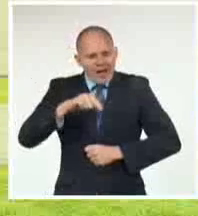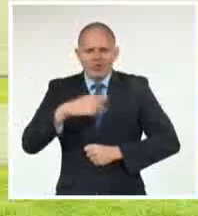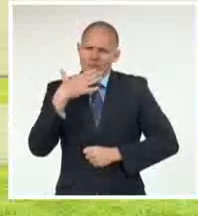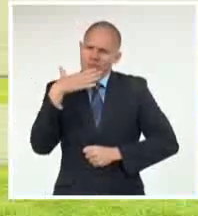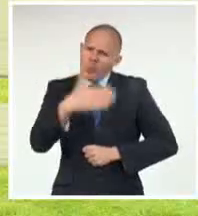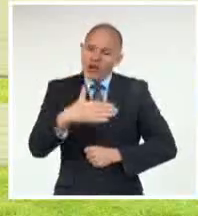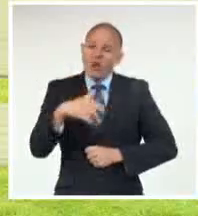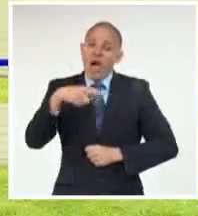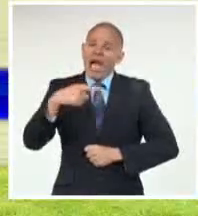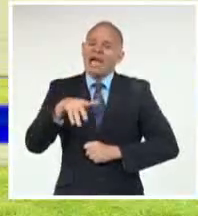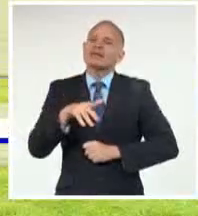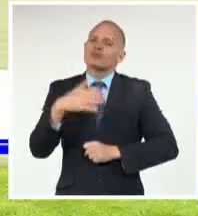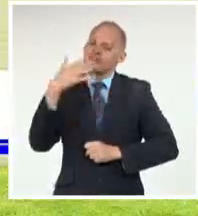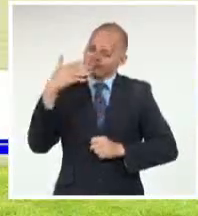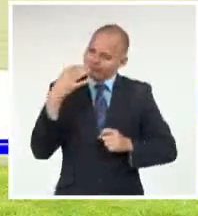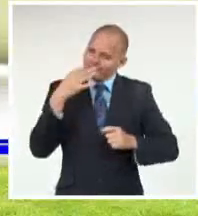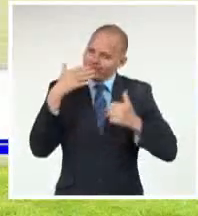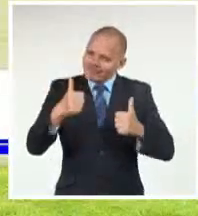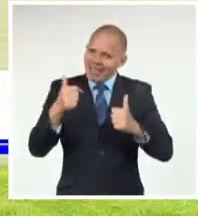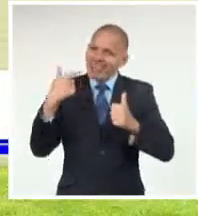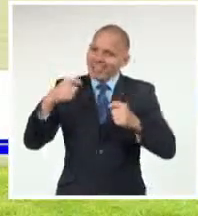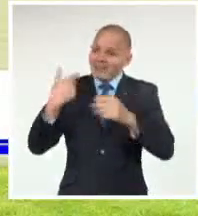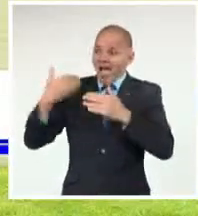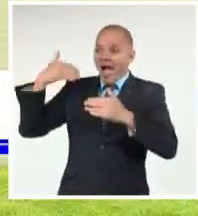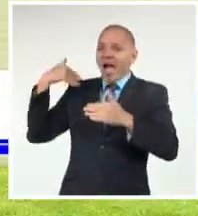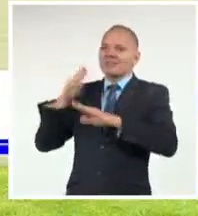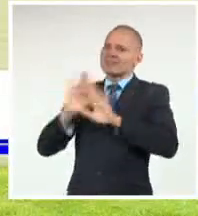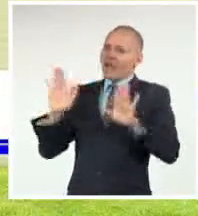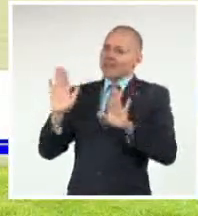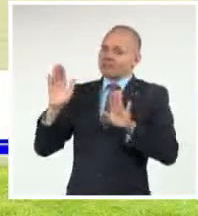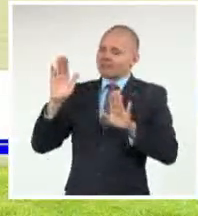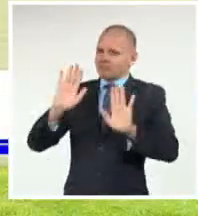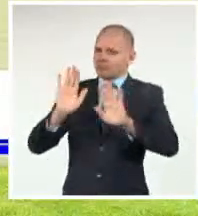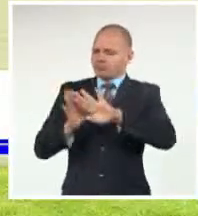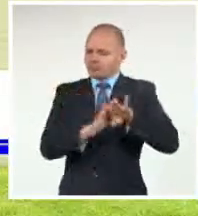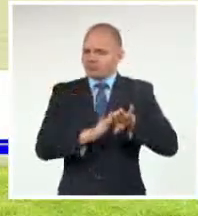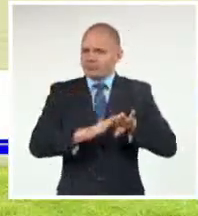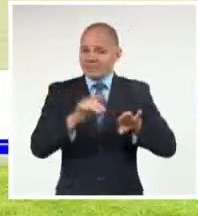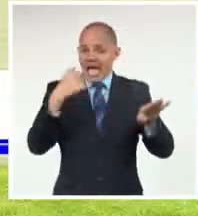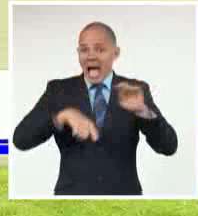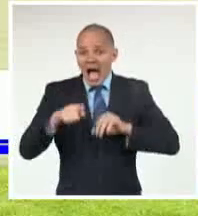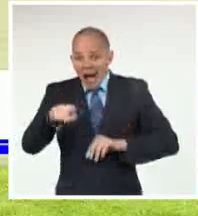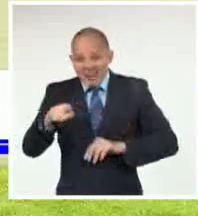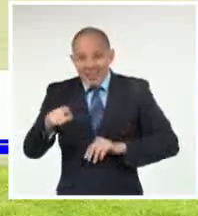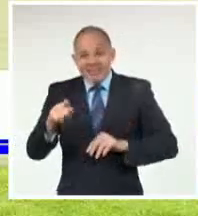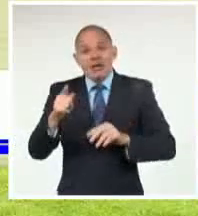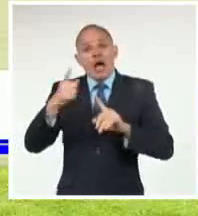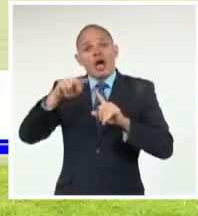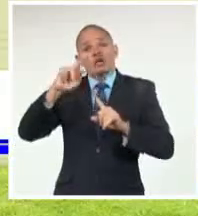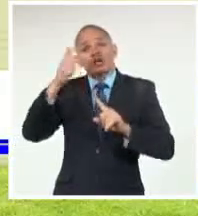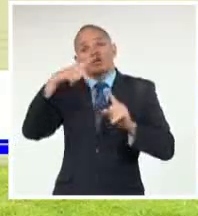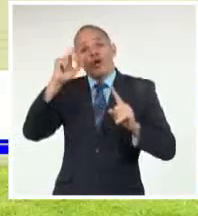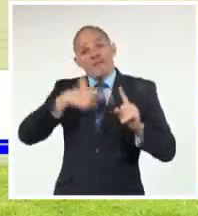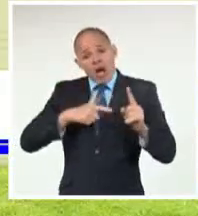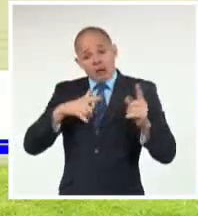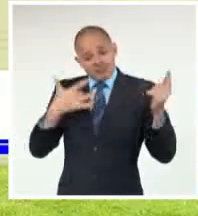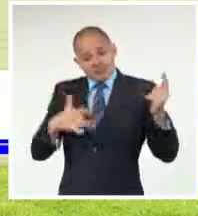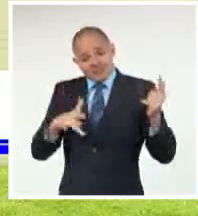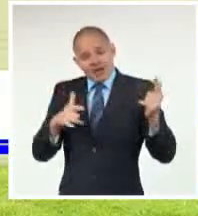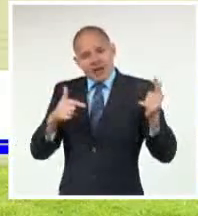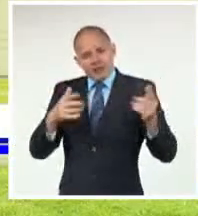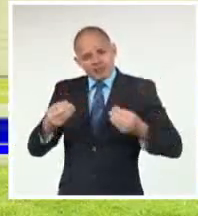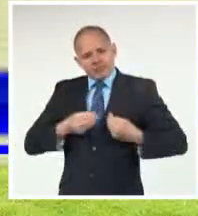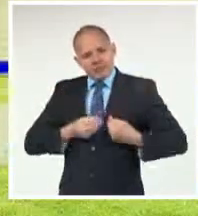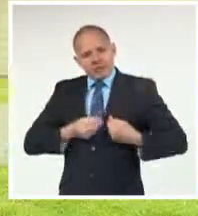determinado Muchas cosas En mi vida Porque yo me he sentido Muy Más cubana A partir justamente De De